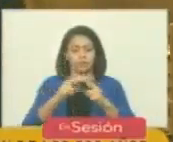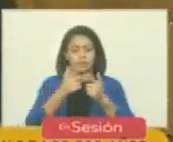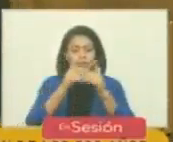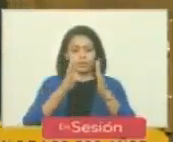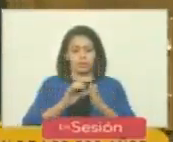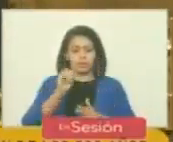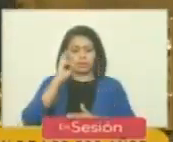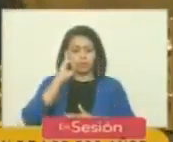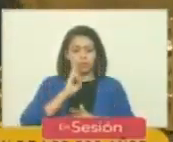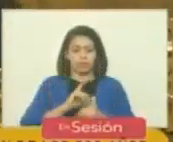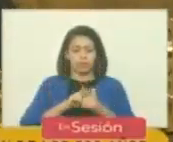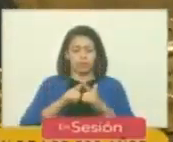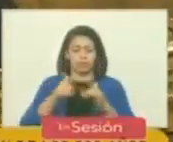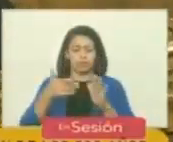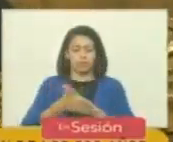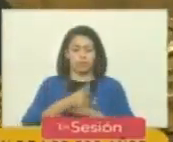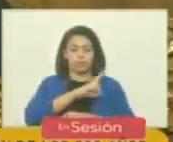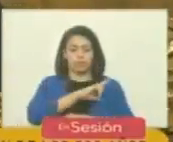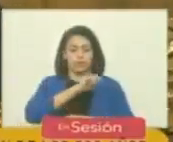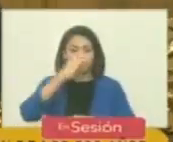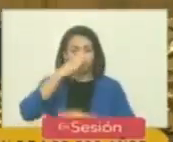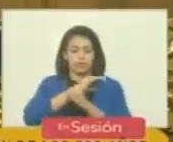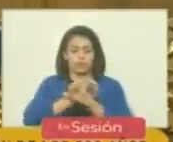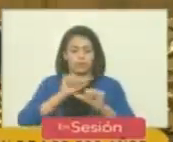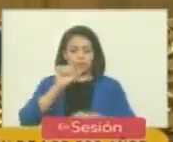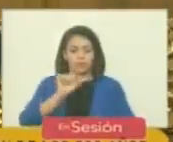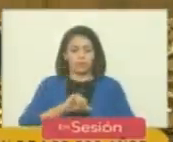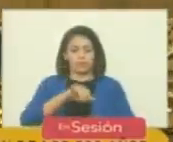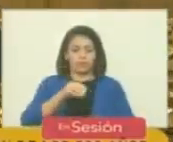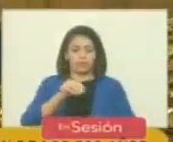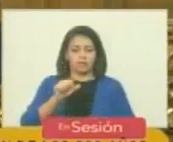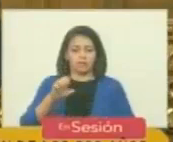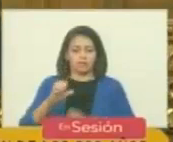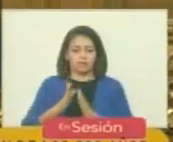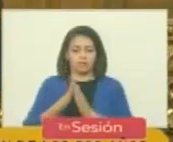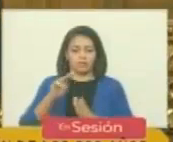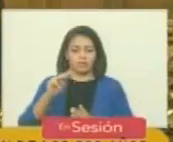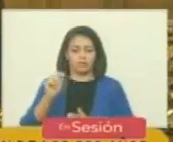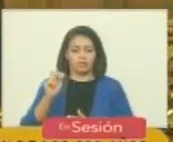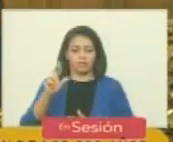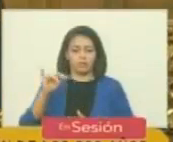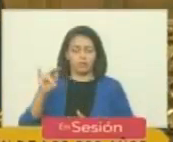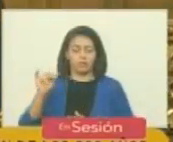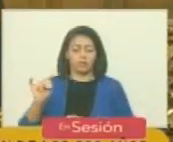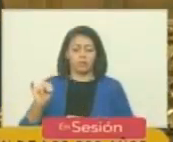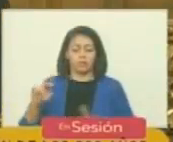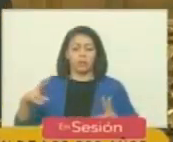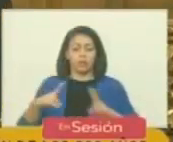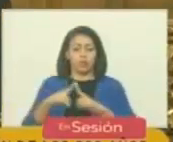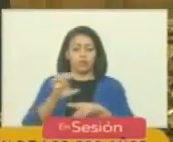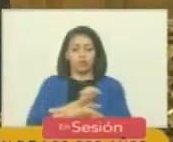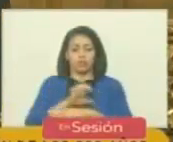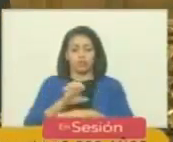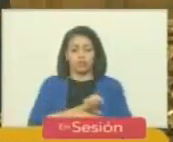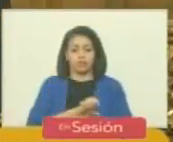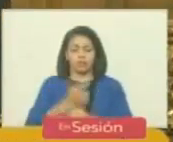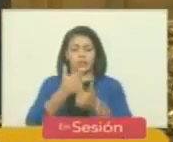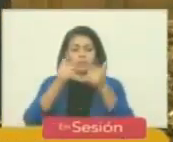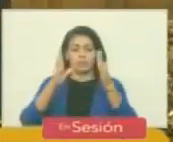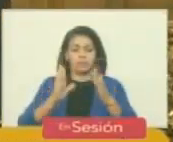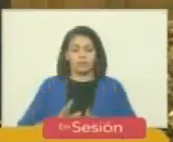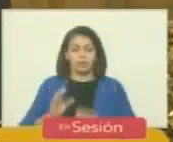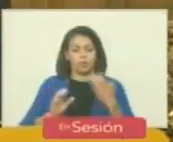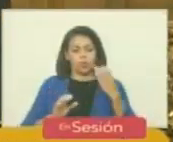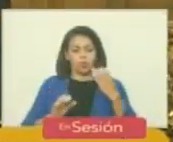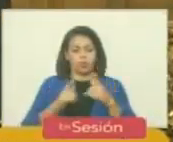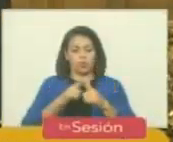libertador simón bolívar y el general de los ejércitos del sur jose de san martín y a encontrar en guayaquil al libertador de